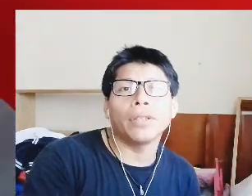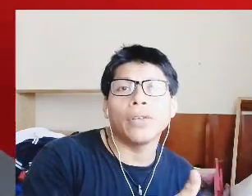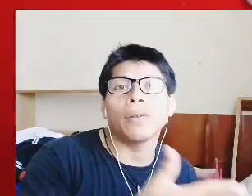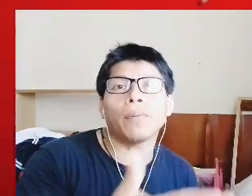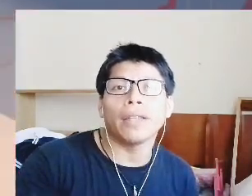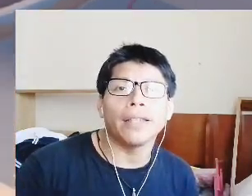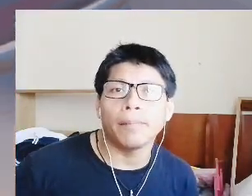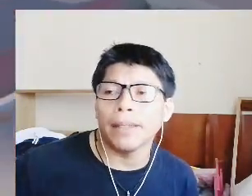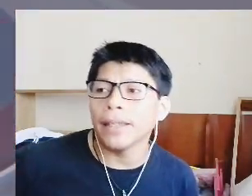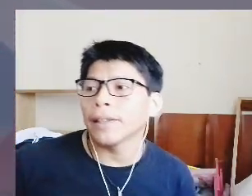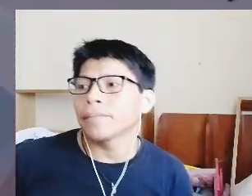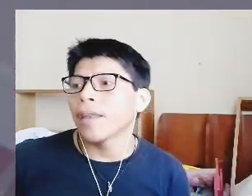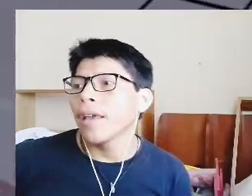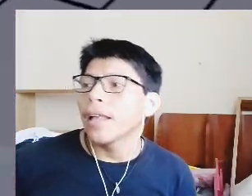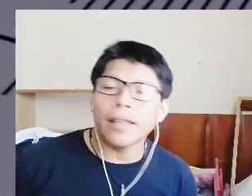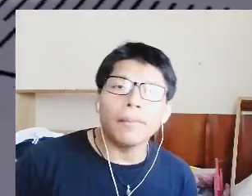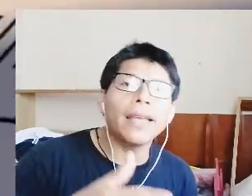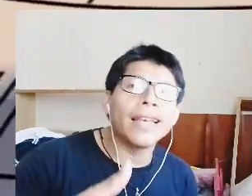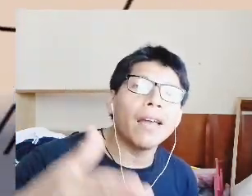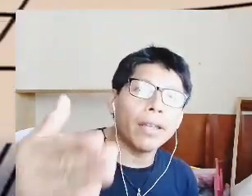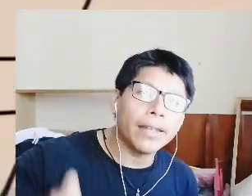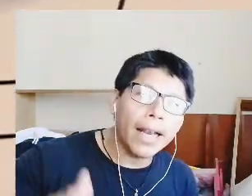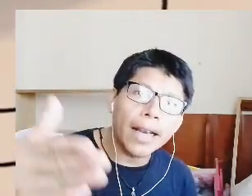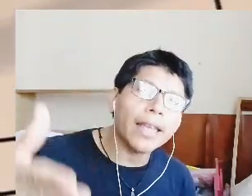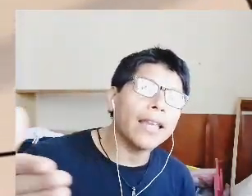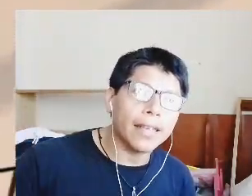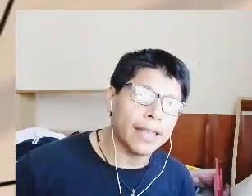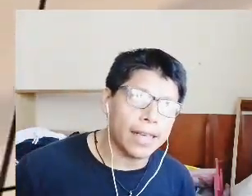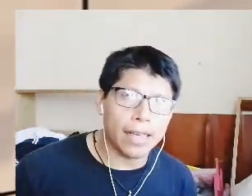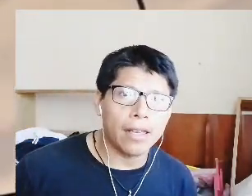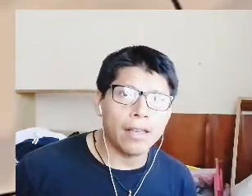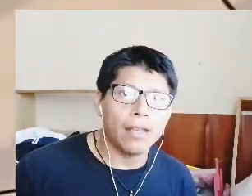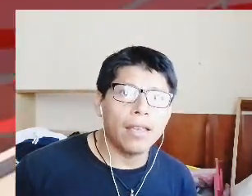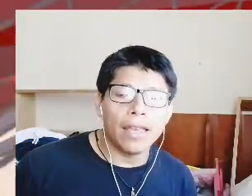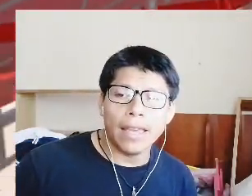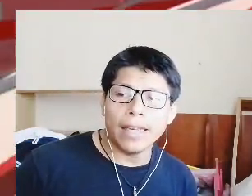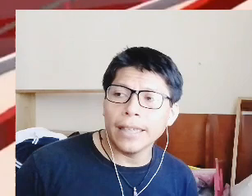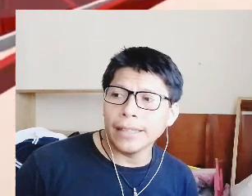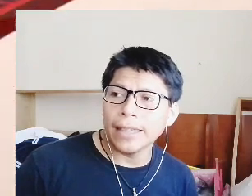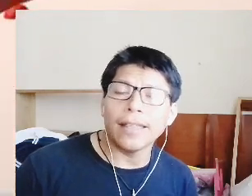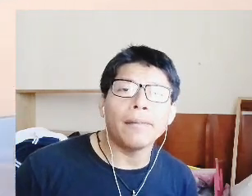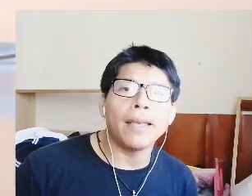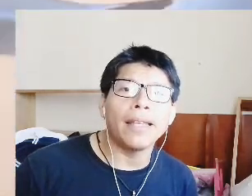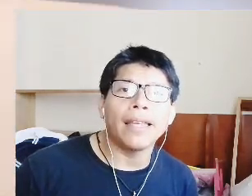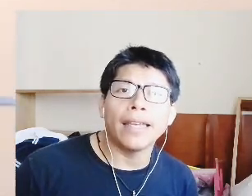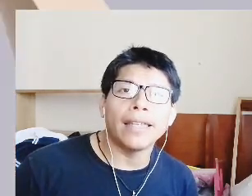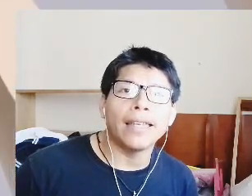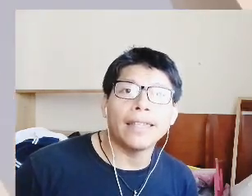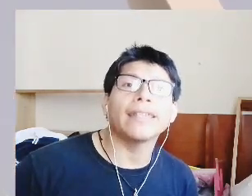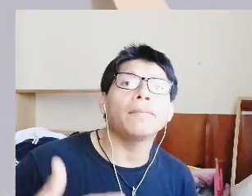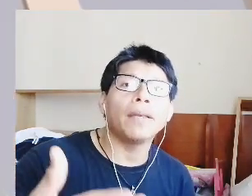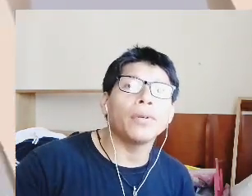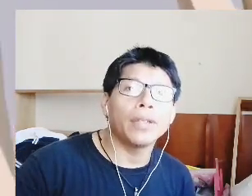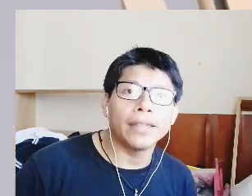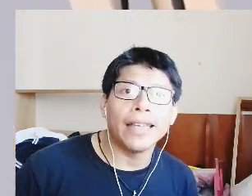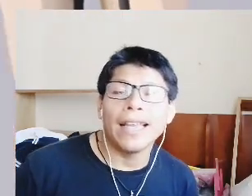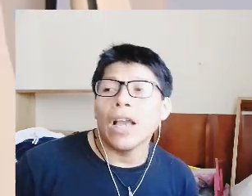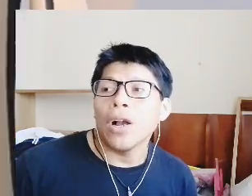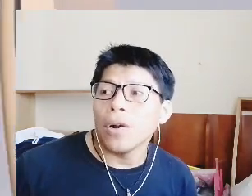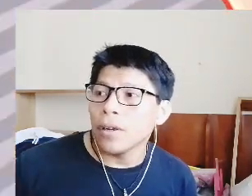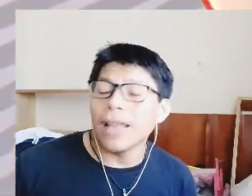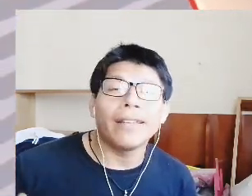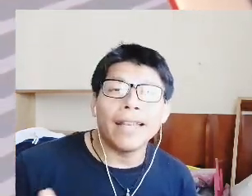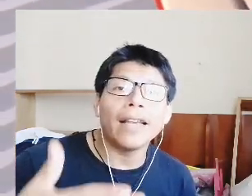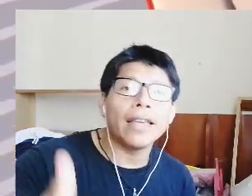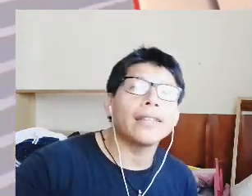ser una periodista o reportera independiente también la ventaja que ella saca en este tema de ser periodista